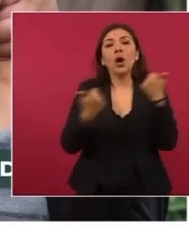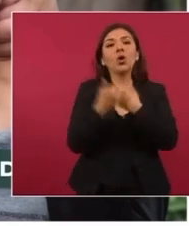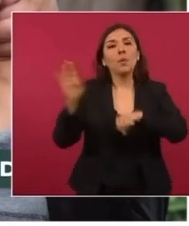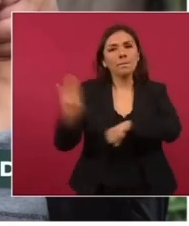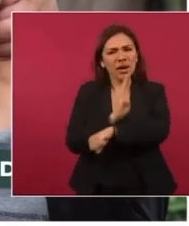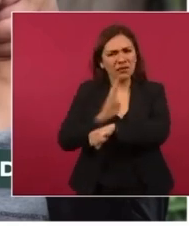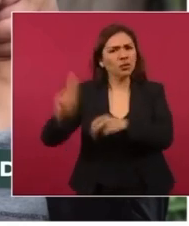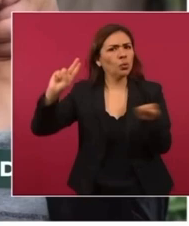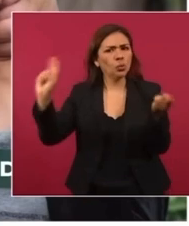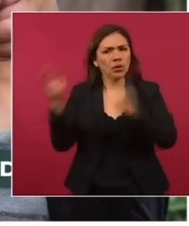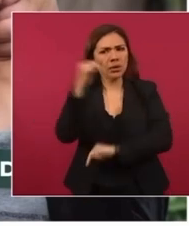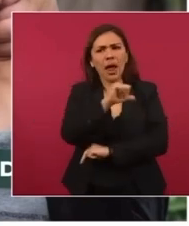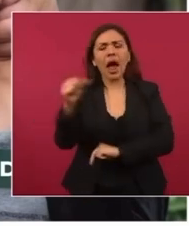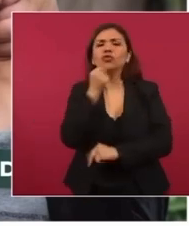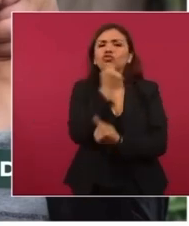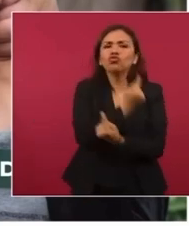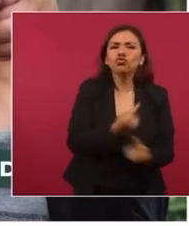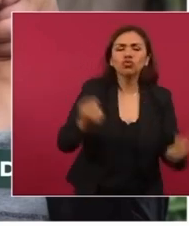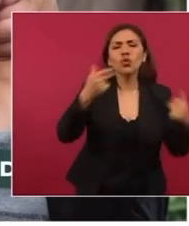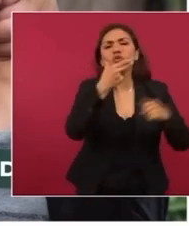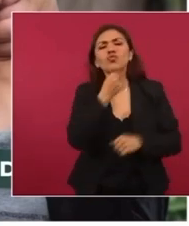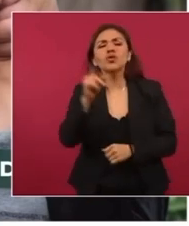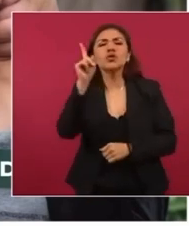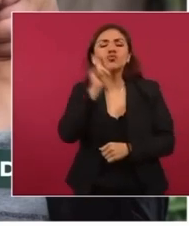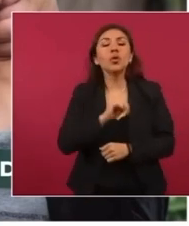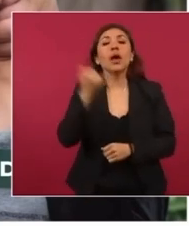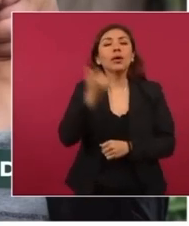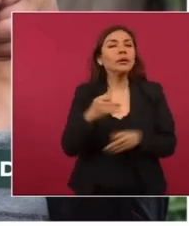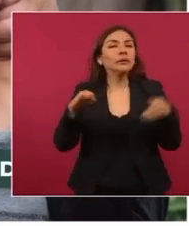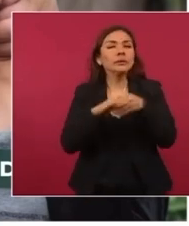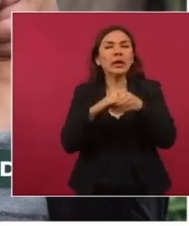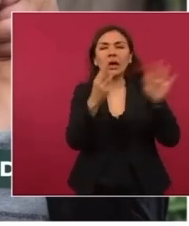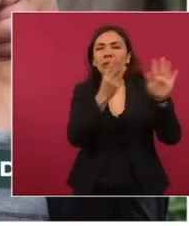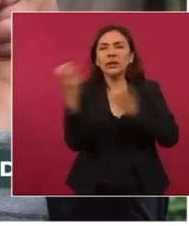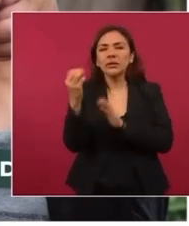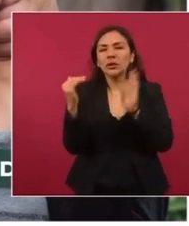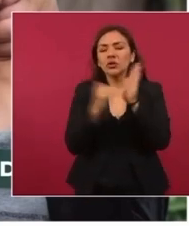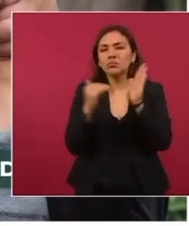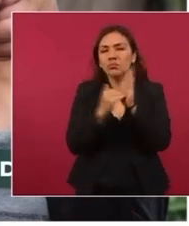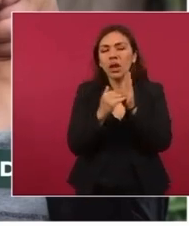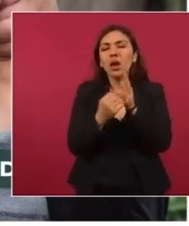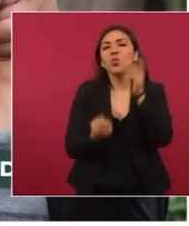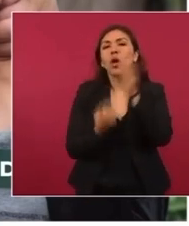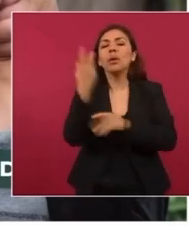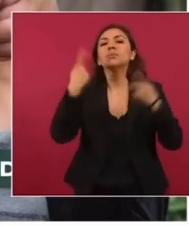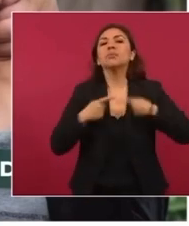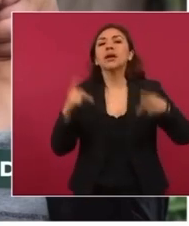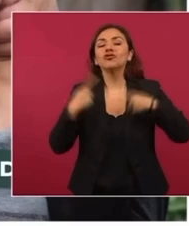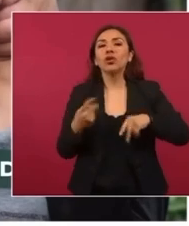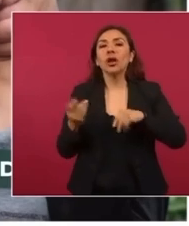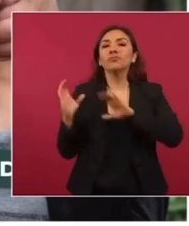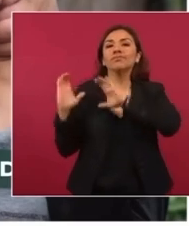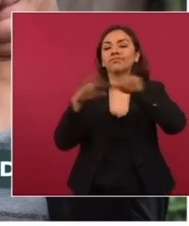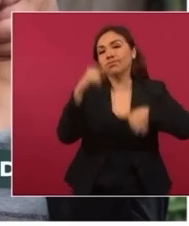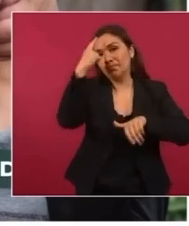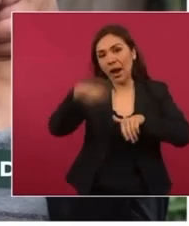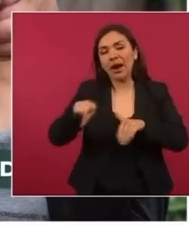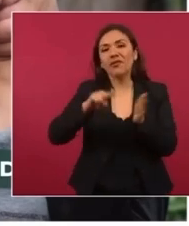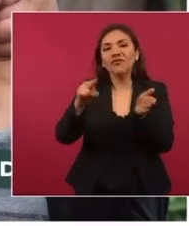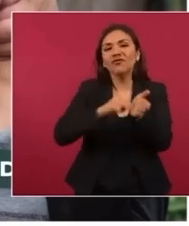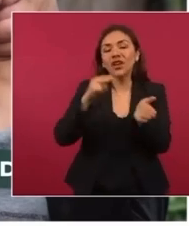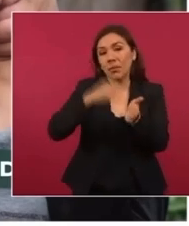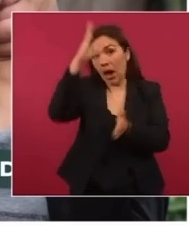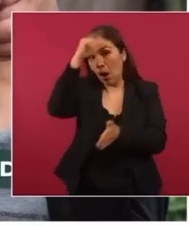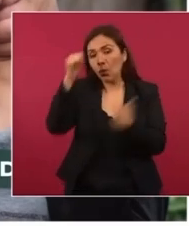manera universal a las niñas y a los niños y casi trescientos mil nuevos derechos habientes de los convenios con los